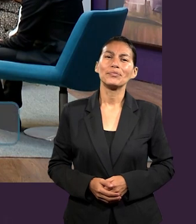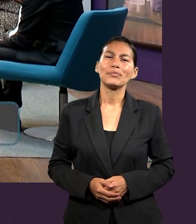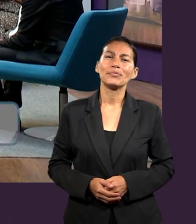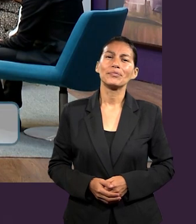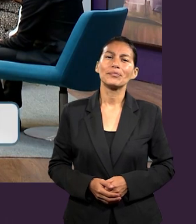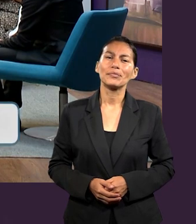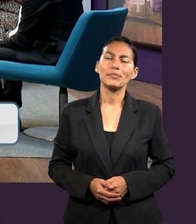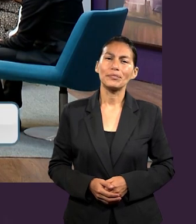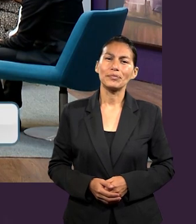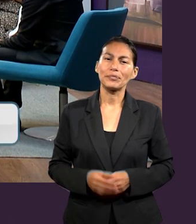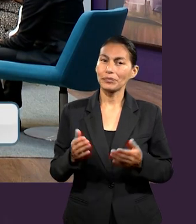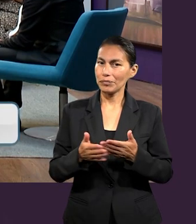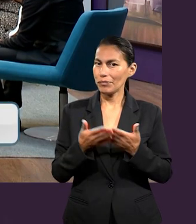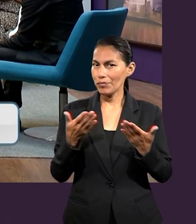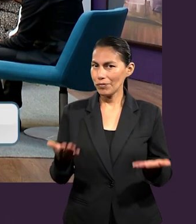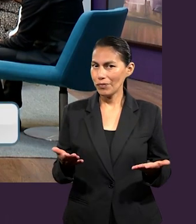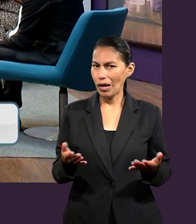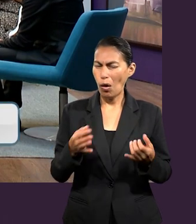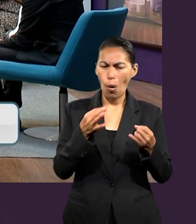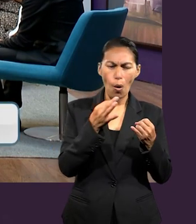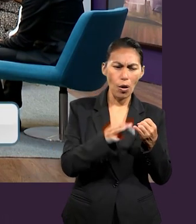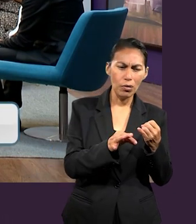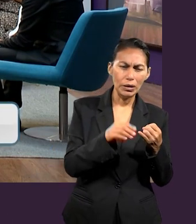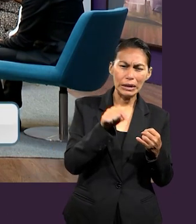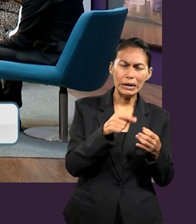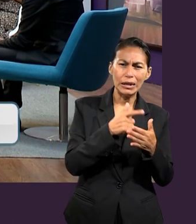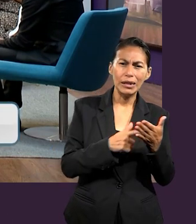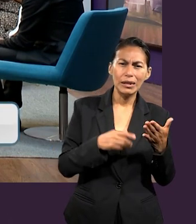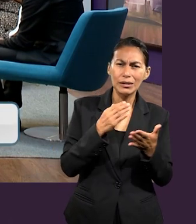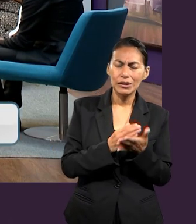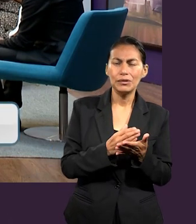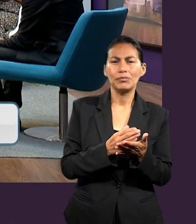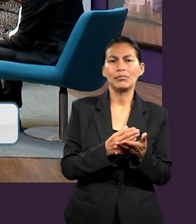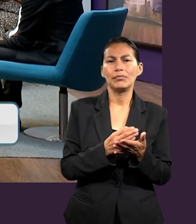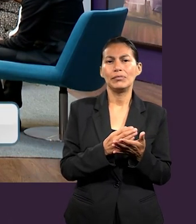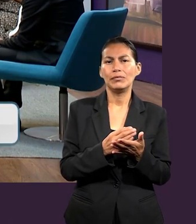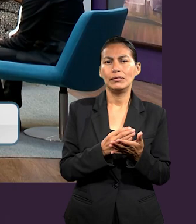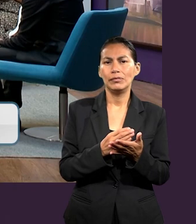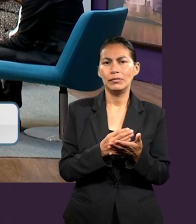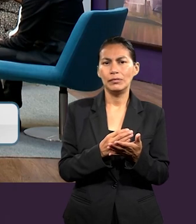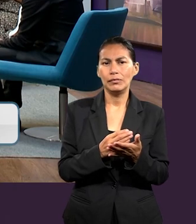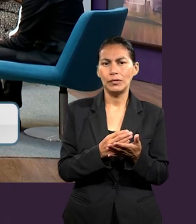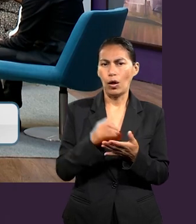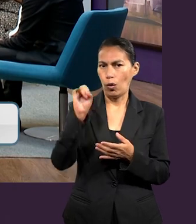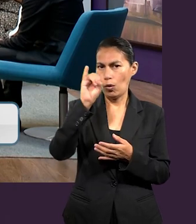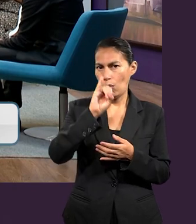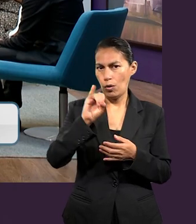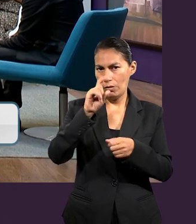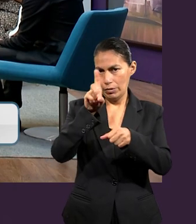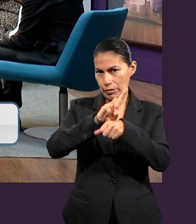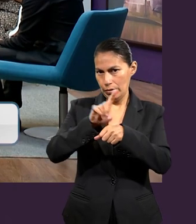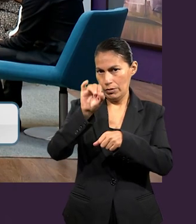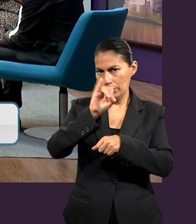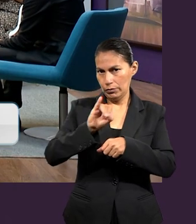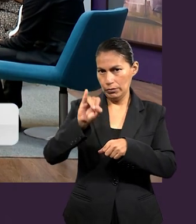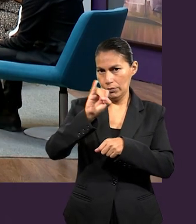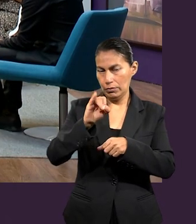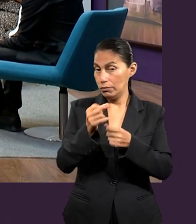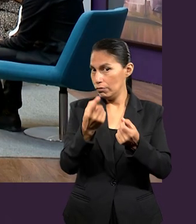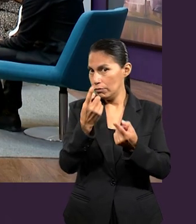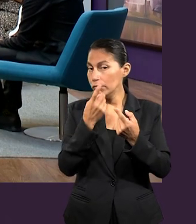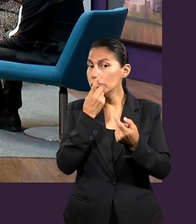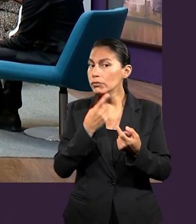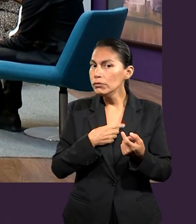ver los últimos detalles de esta interesante lección, especialmente del día jueves. ¿Alguien